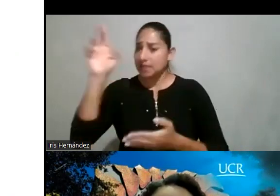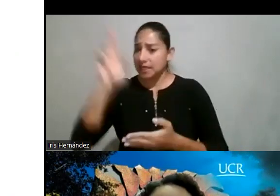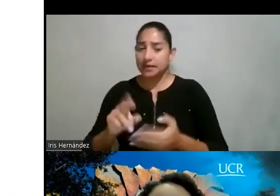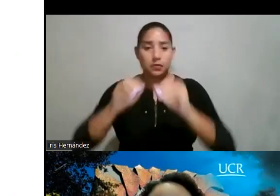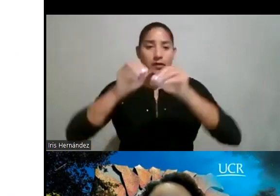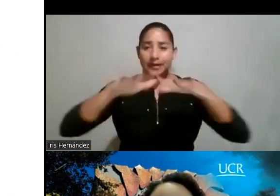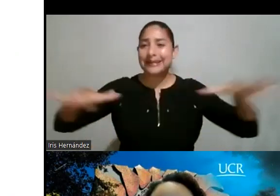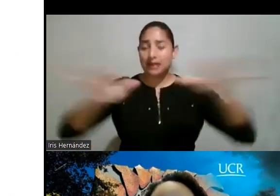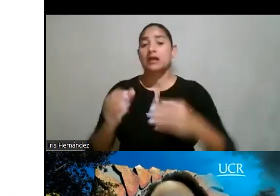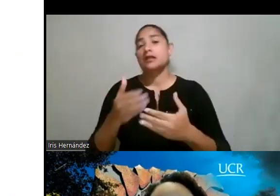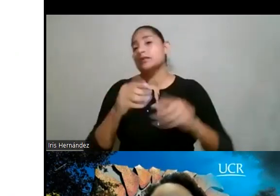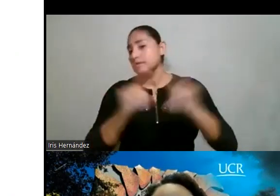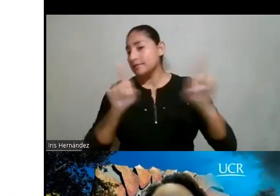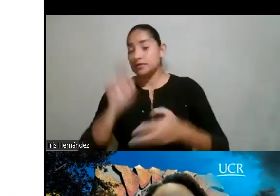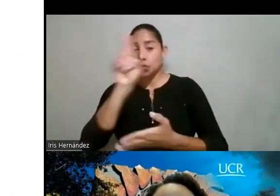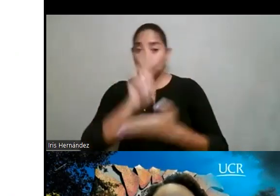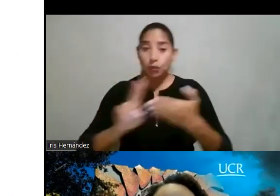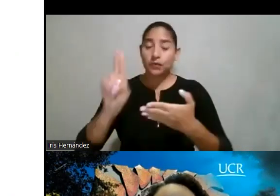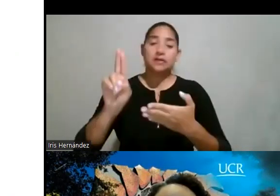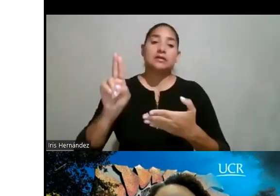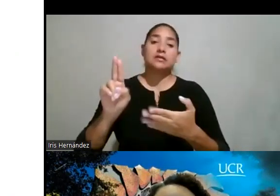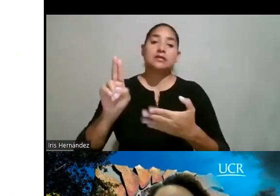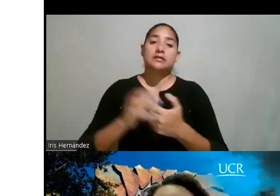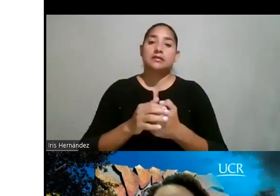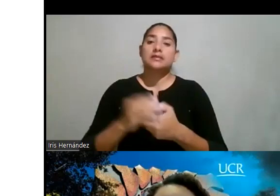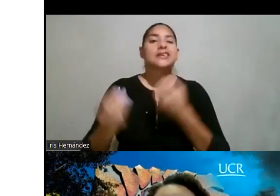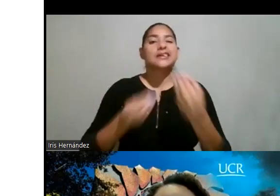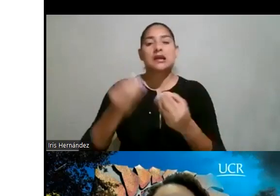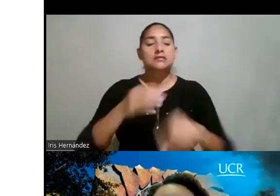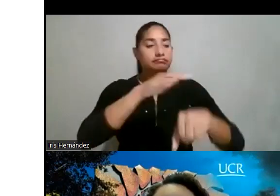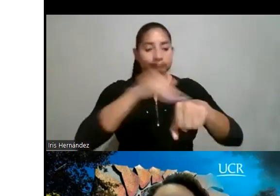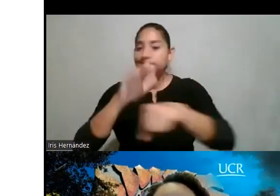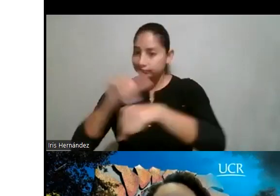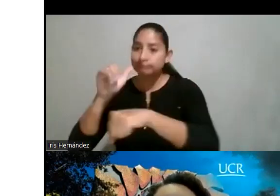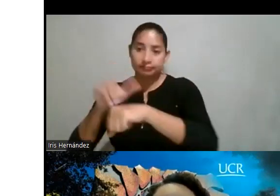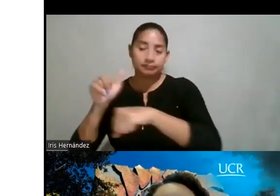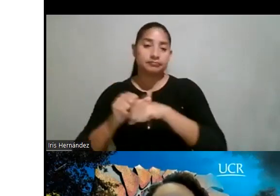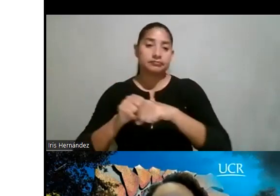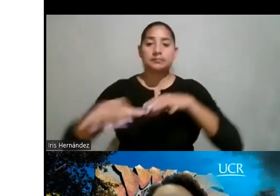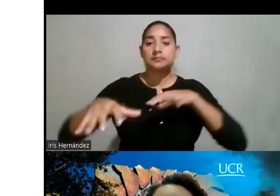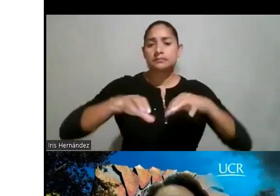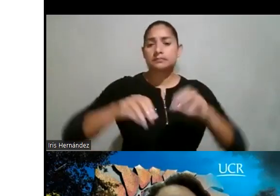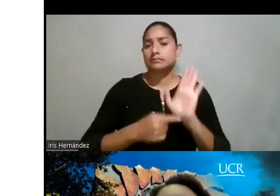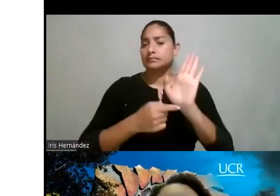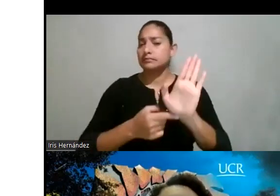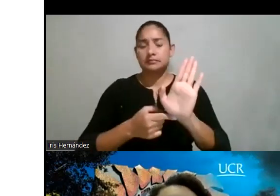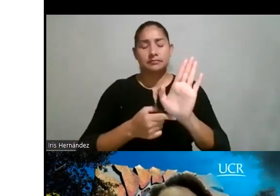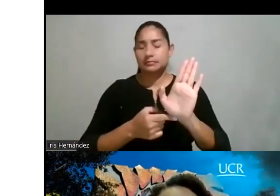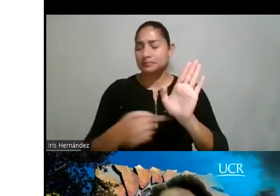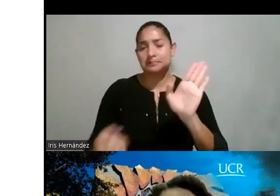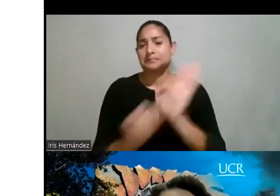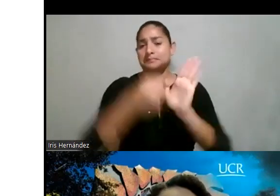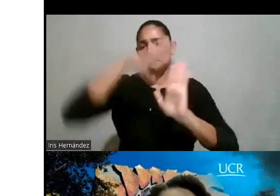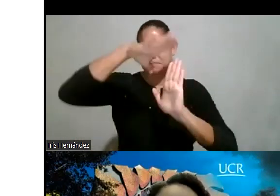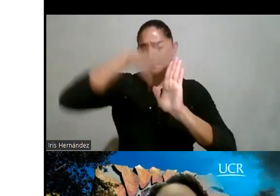generales, las universidades, pues, estamos llamadas a ejercer un papel fundamental para la reducción de